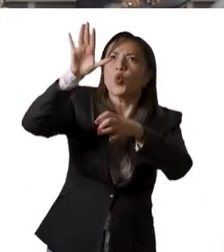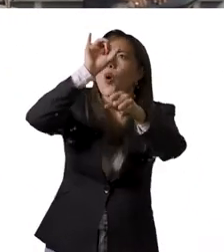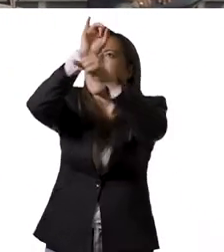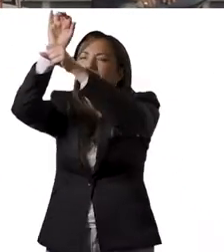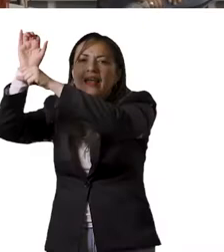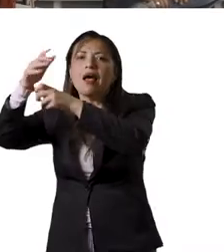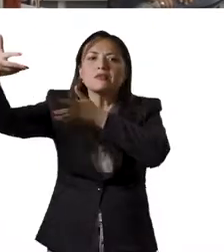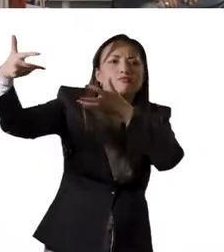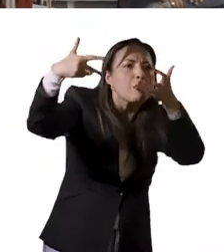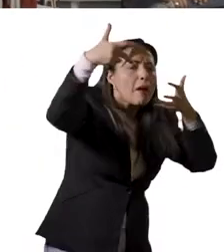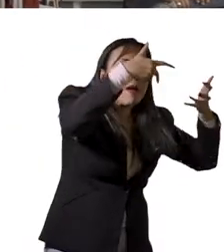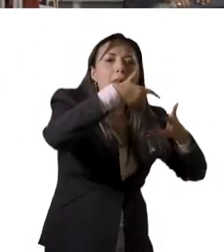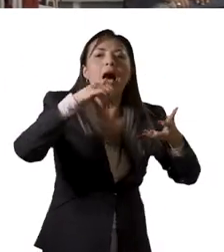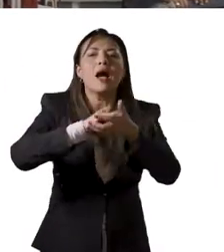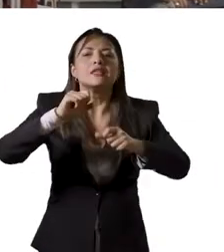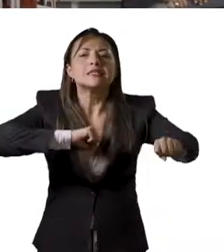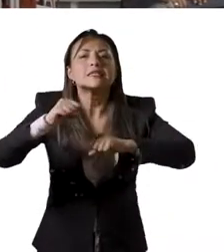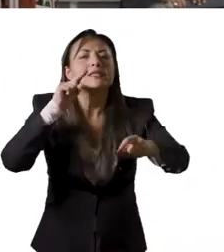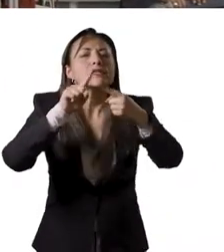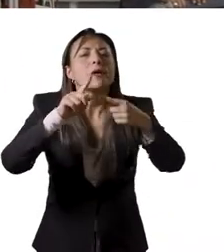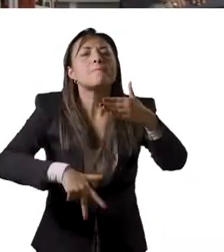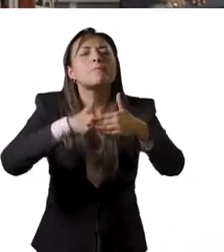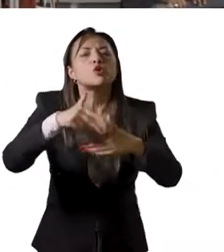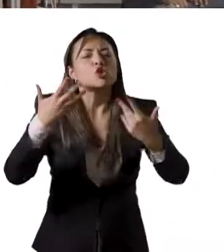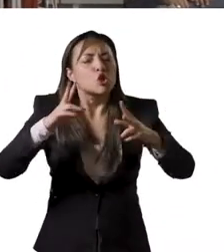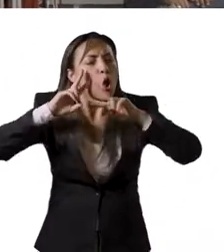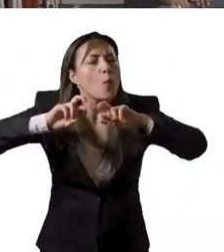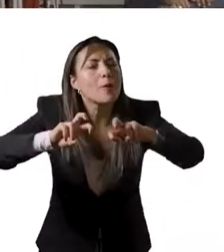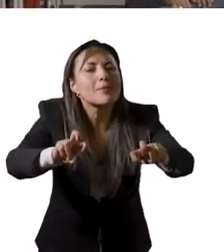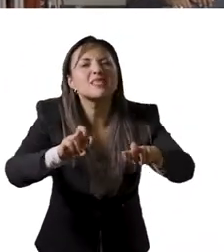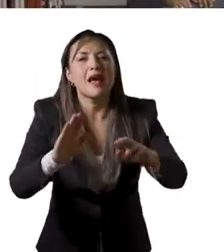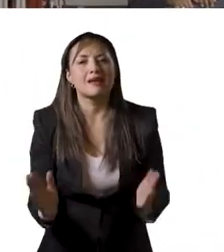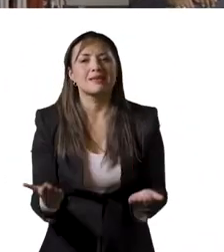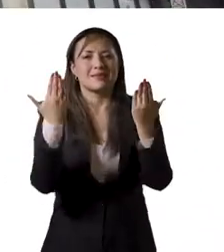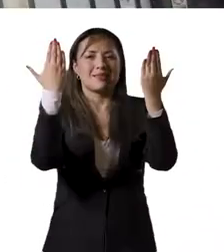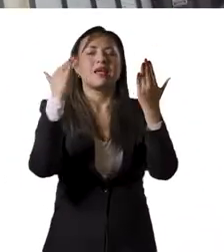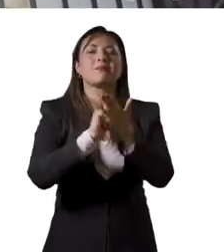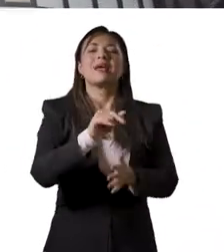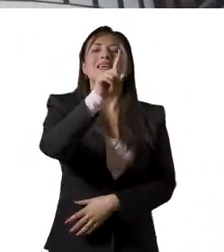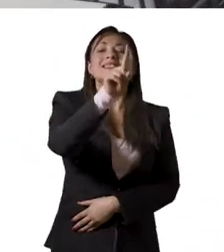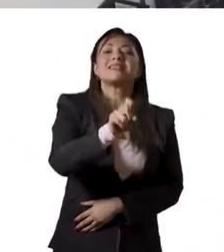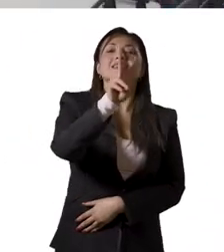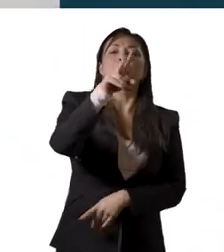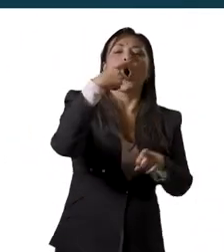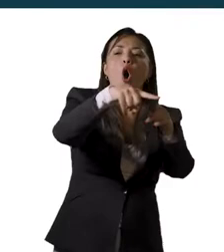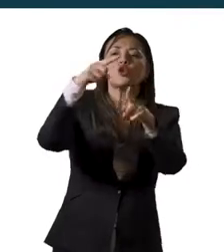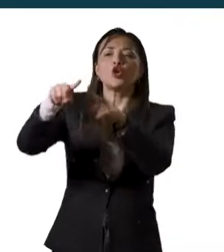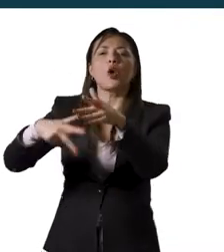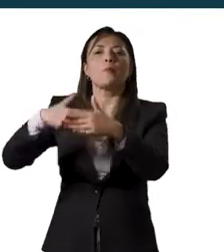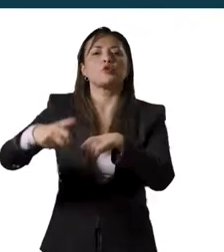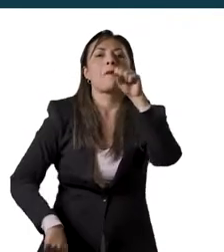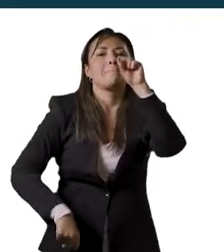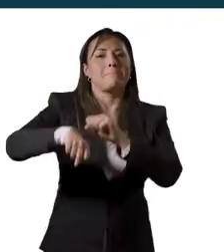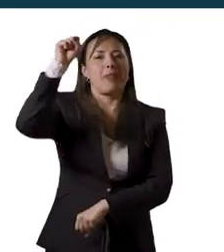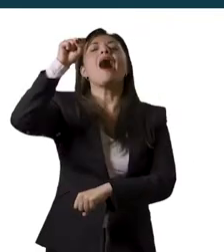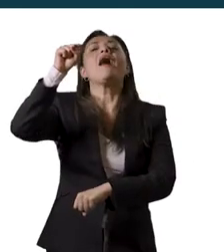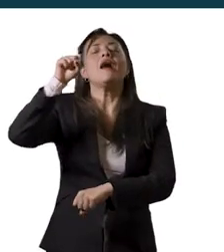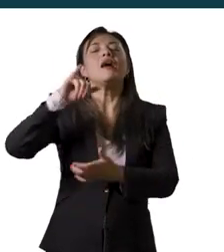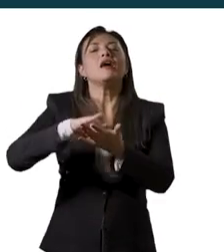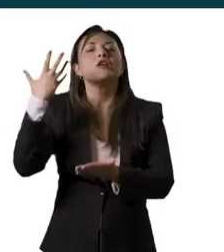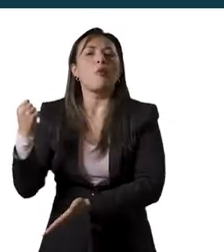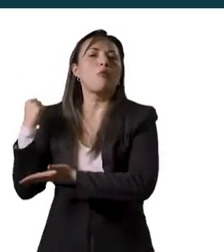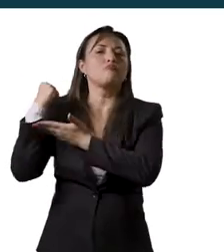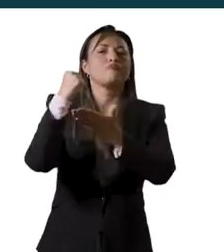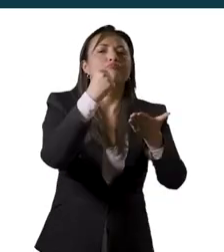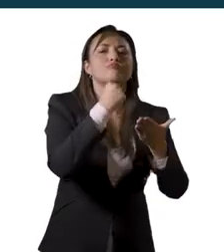entidades externas, gestionaron convocatorias de apoyo a proyectos de investigación, beneficiando 62 proyectos ganadores,